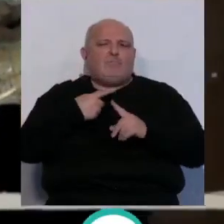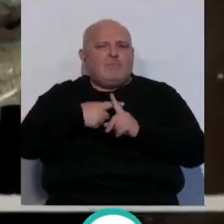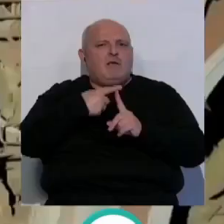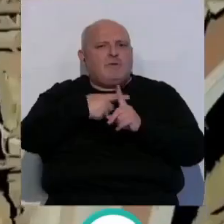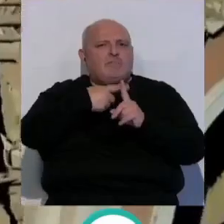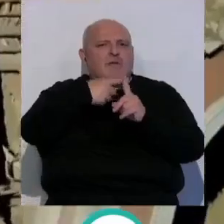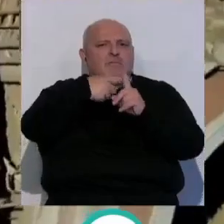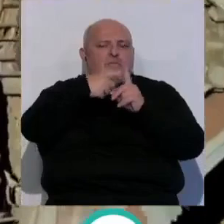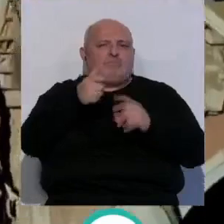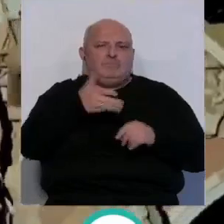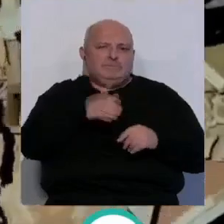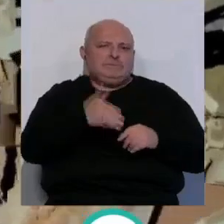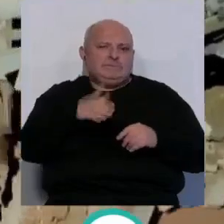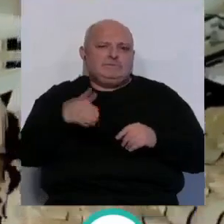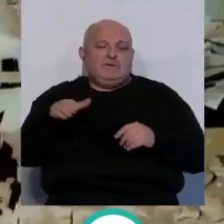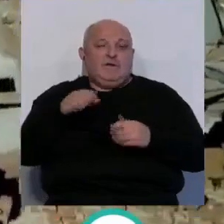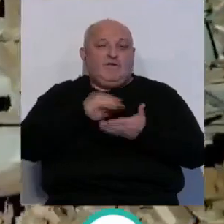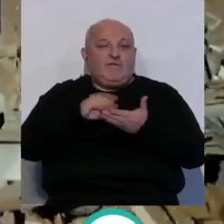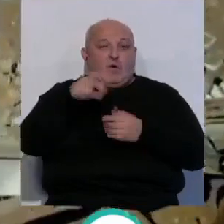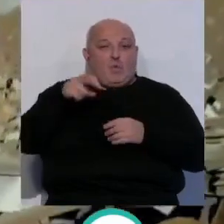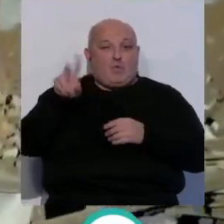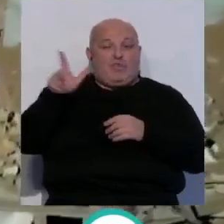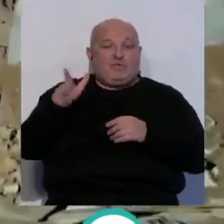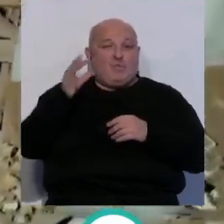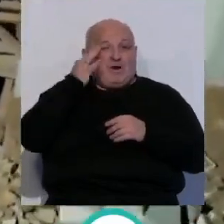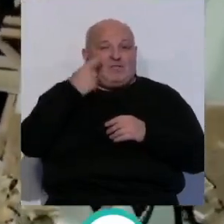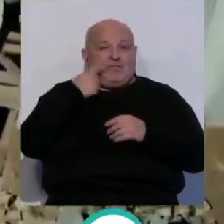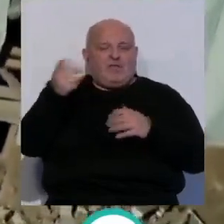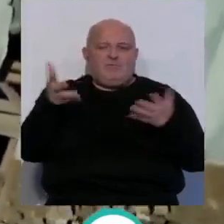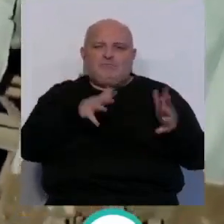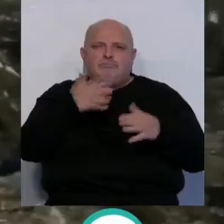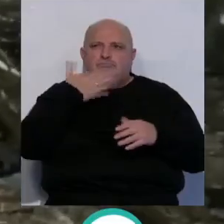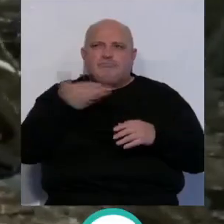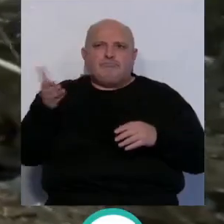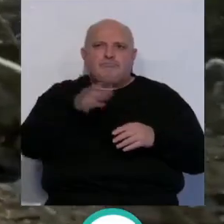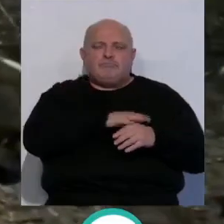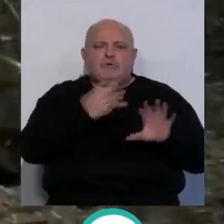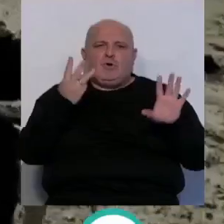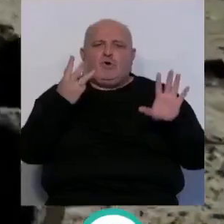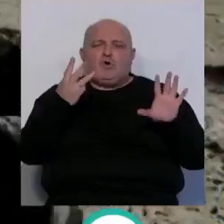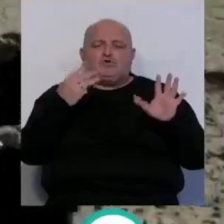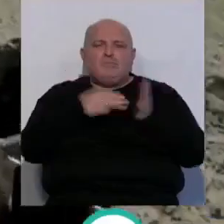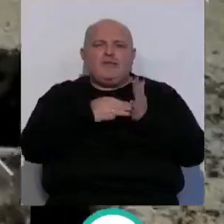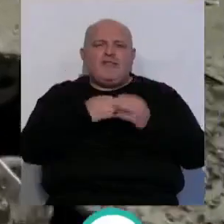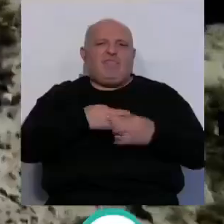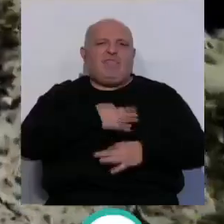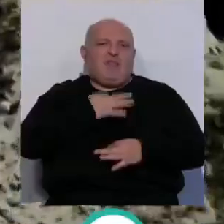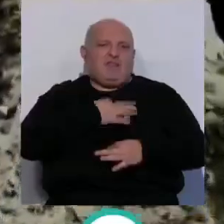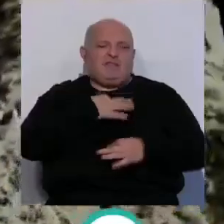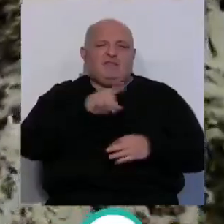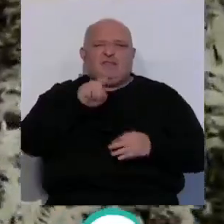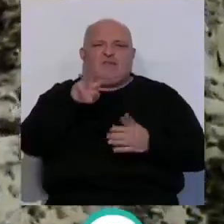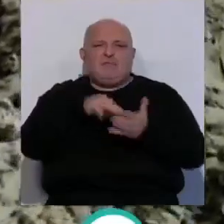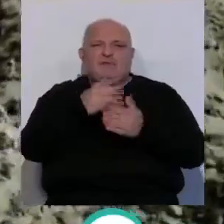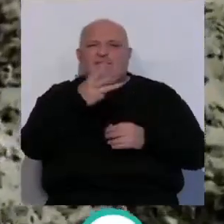una larga lista de víctimas. La Oficina de la ONU para los Derechos Humanos calcula que han fallecido 8.000 civiles y casi 13